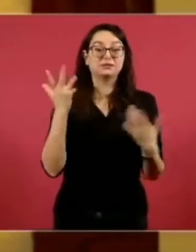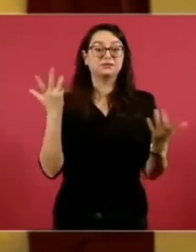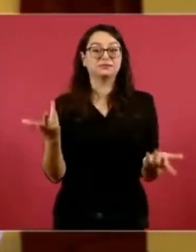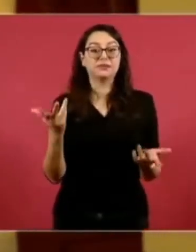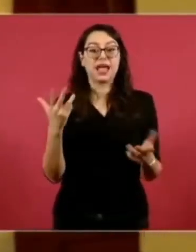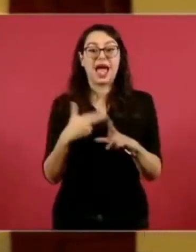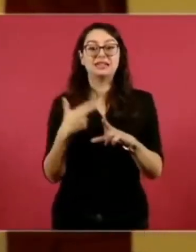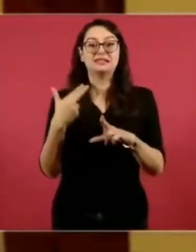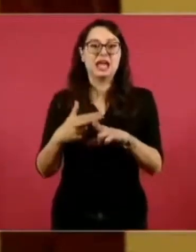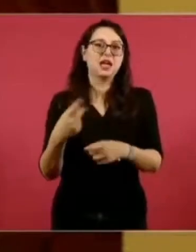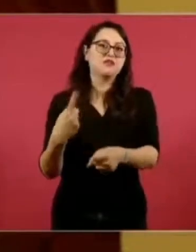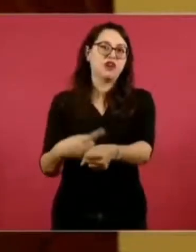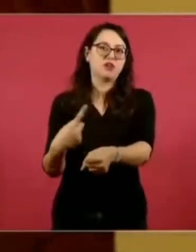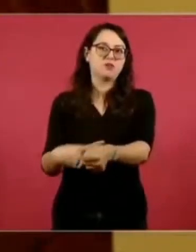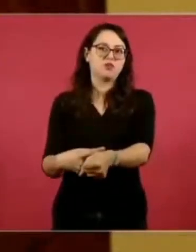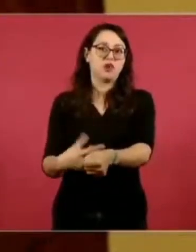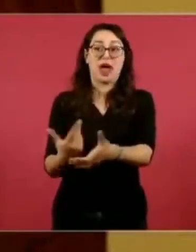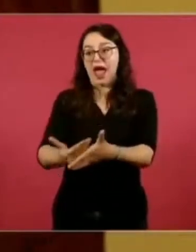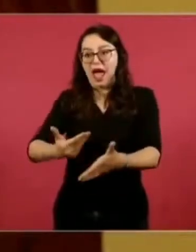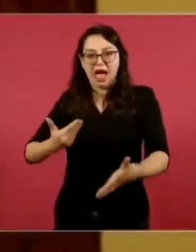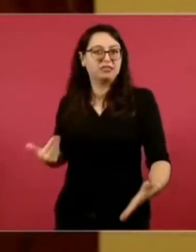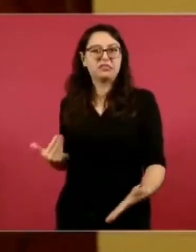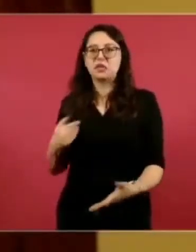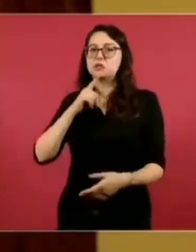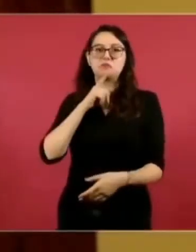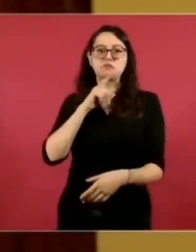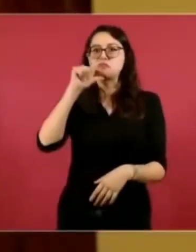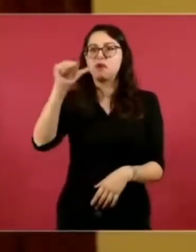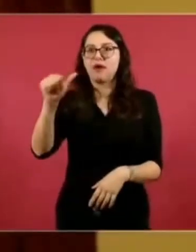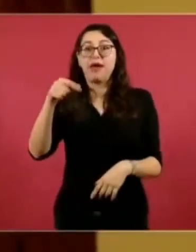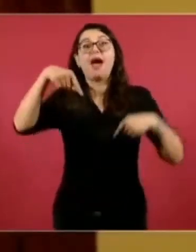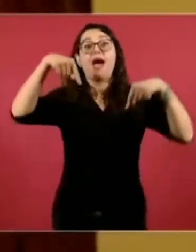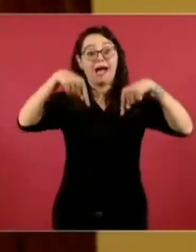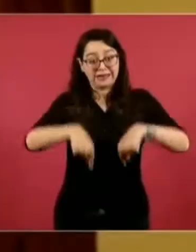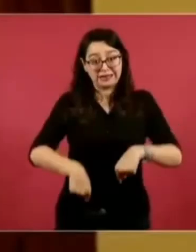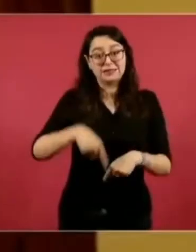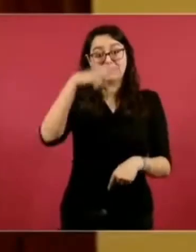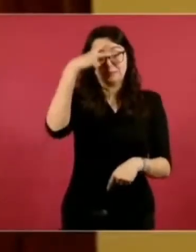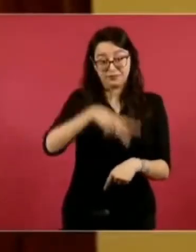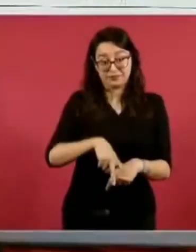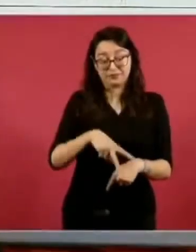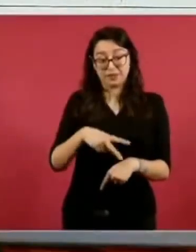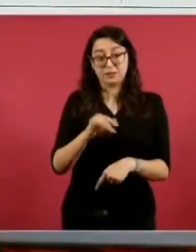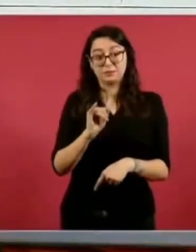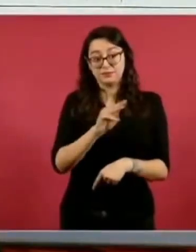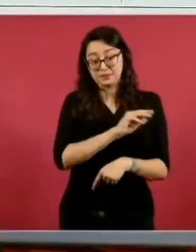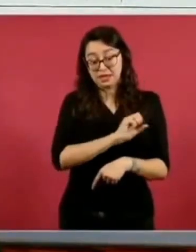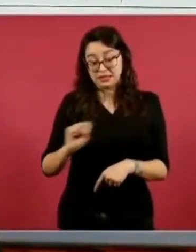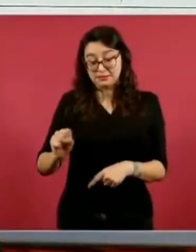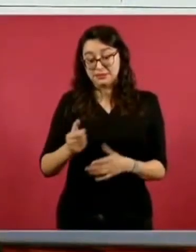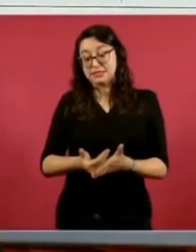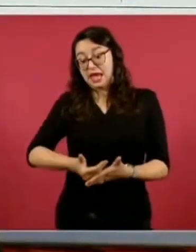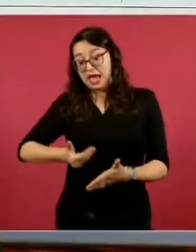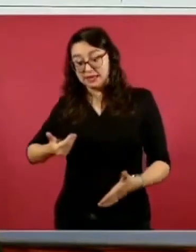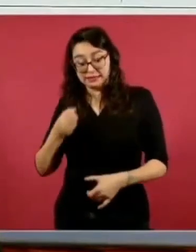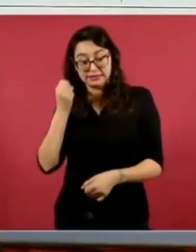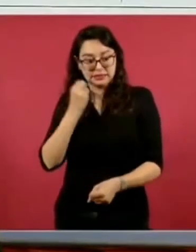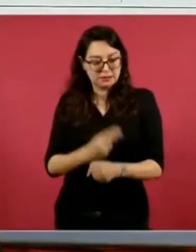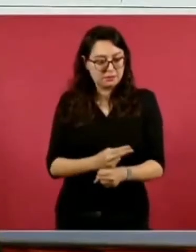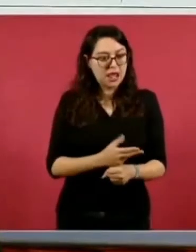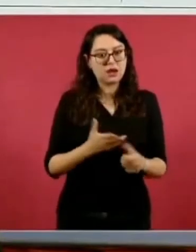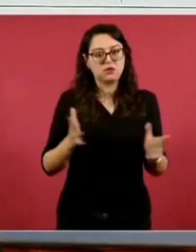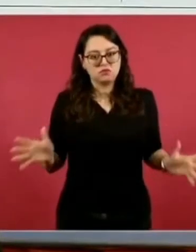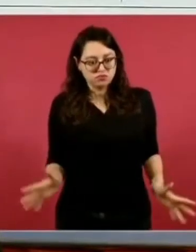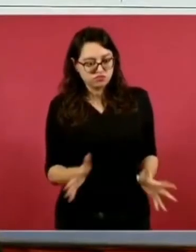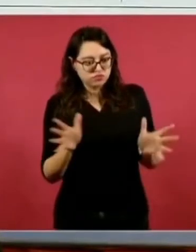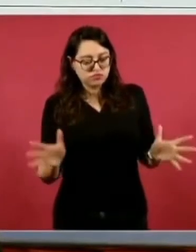hay un enfoque preventivo. Todo lo que se puede detener, atender antes de que llegue la enfermedad es otro de los